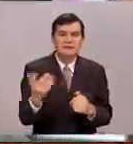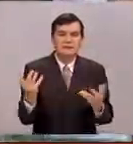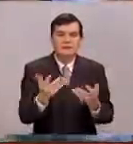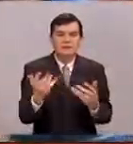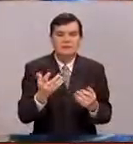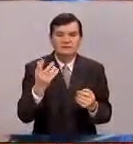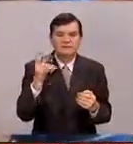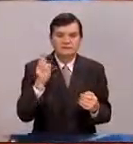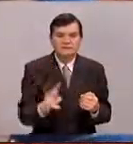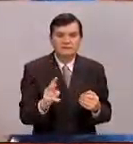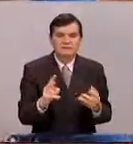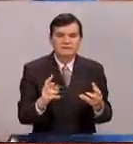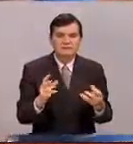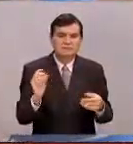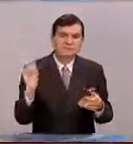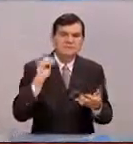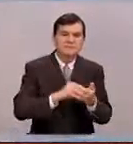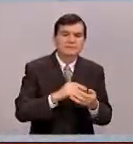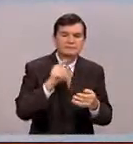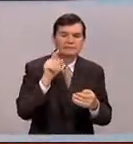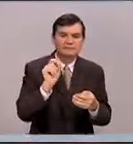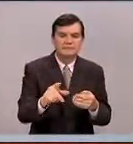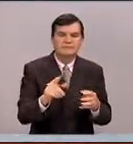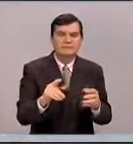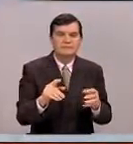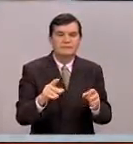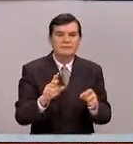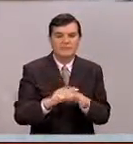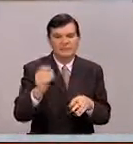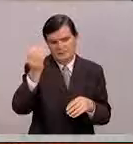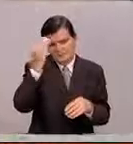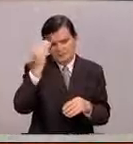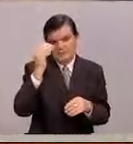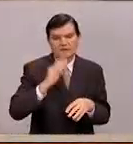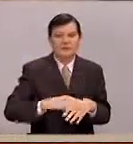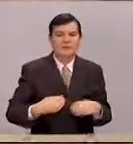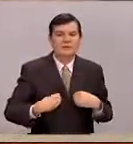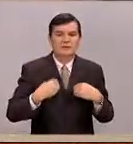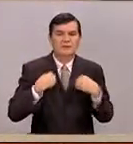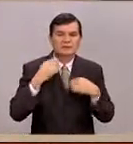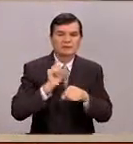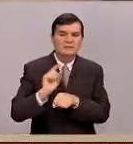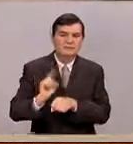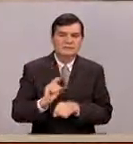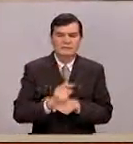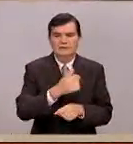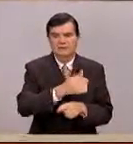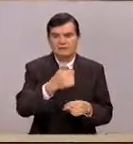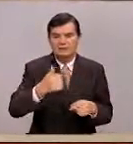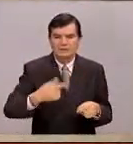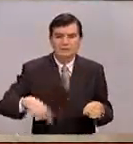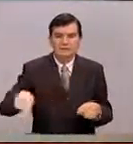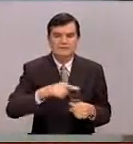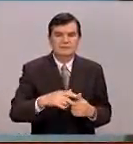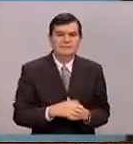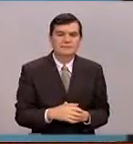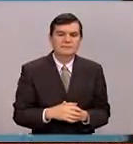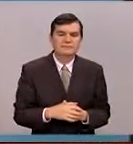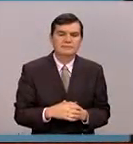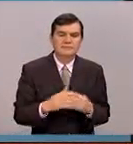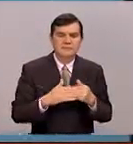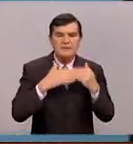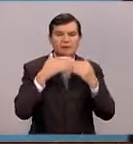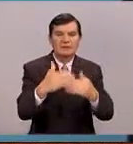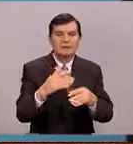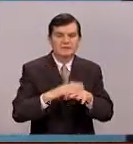obviamente contribuir con la apropiación de la ciencia en la vida cotidiana de cada uno de nosotros. Más